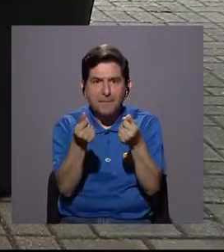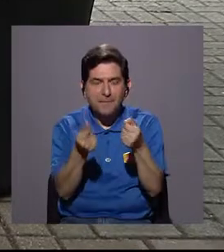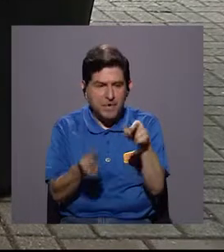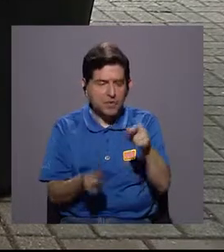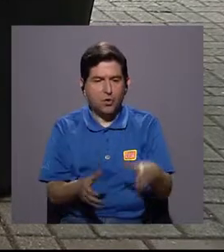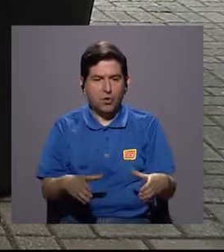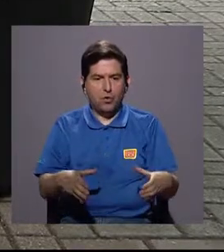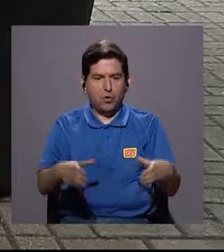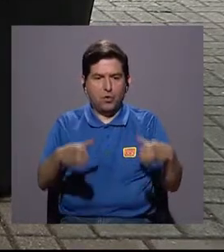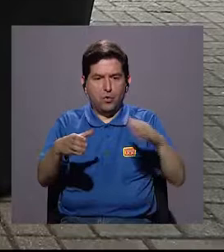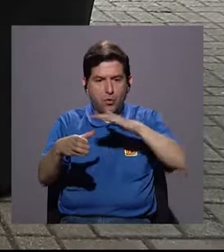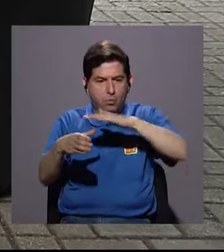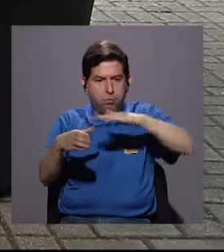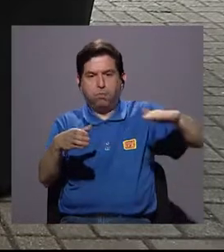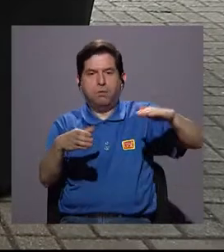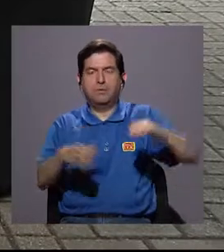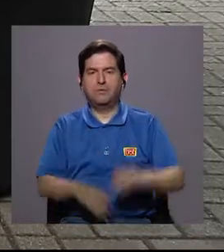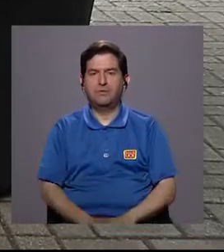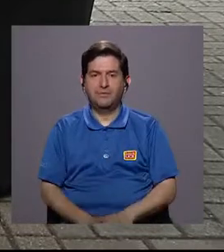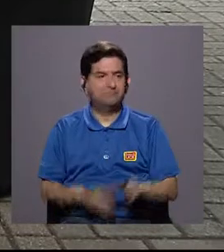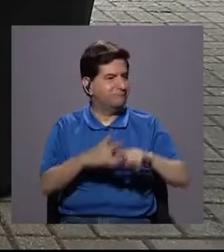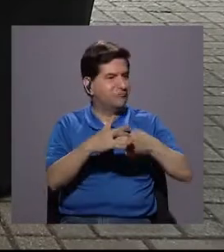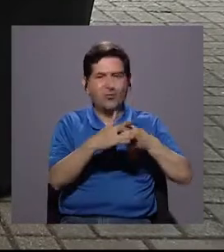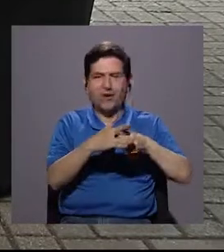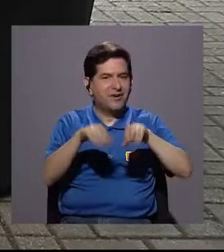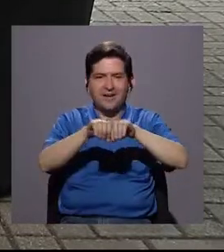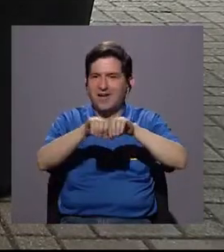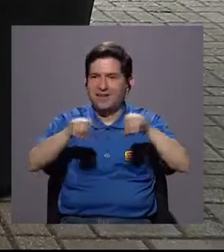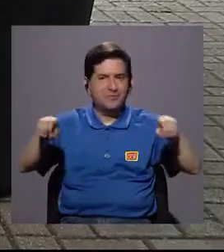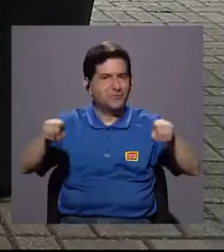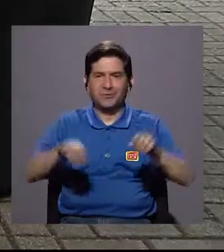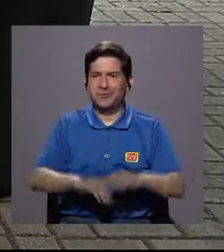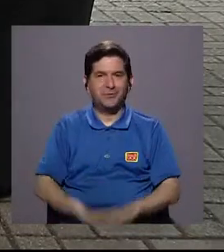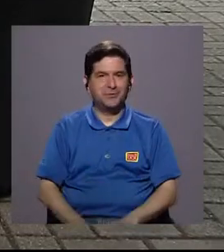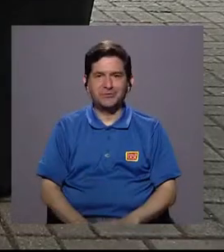llena de ese recipiente. Entonces, no estamos reparando fugas.